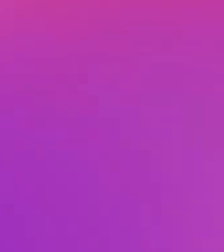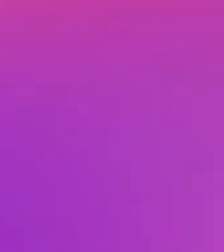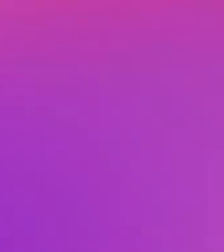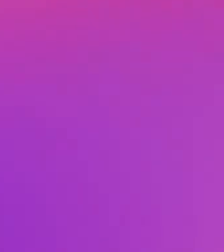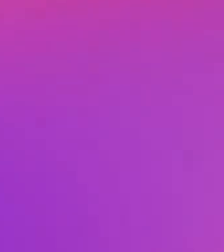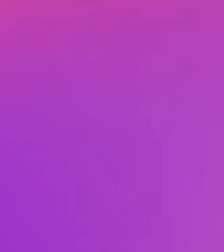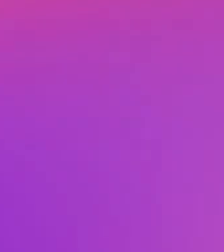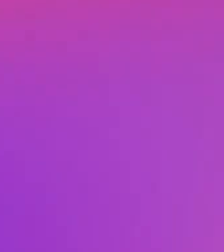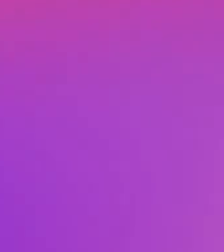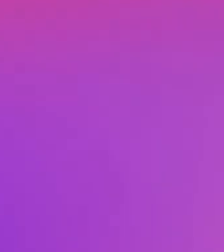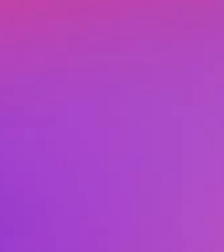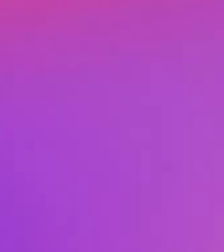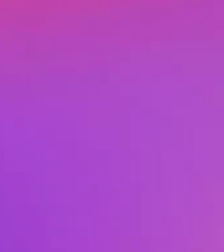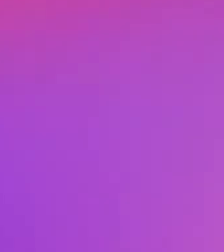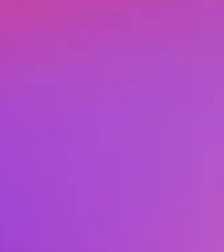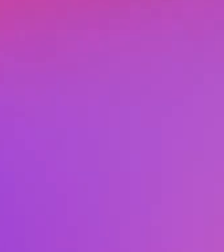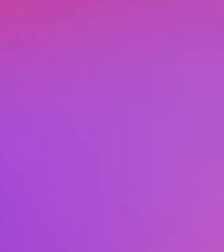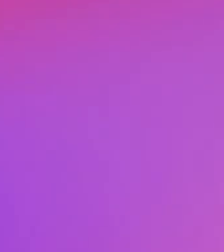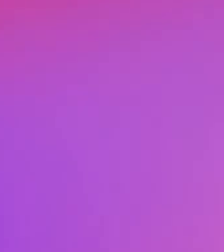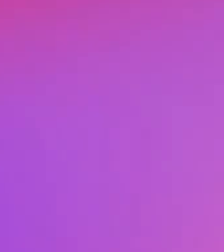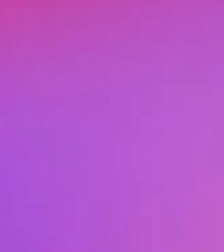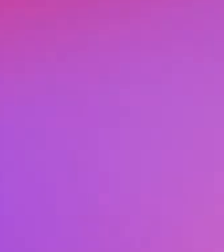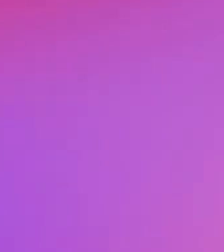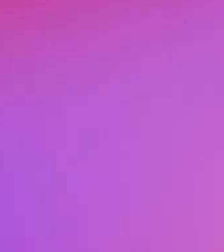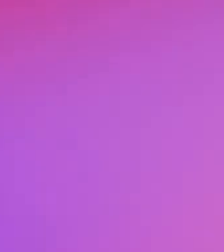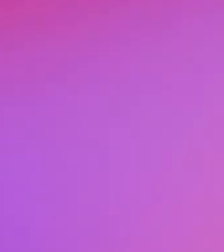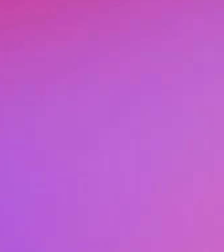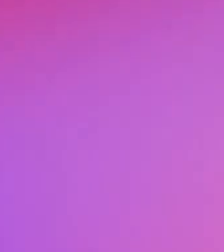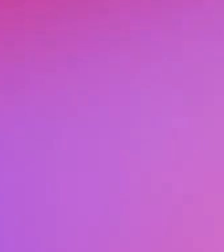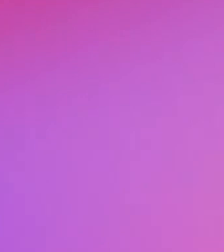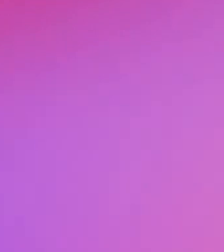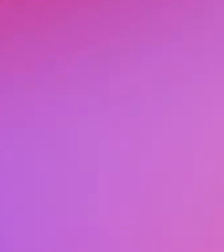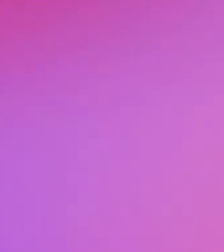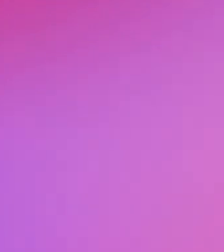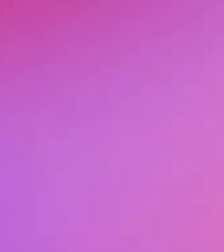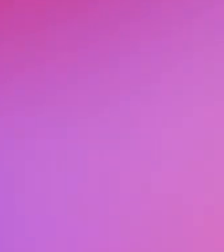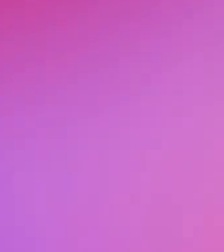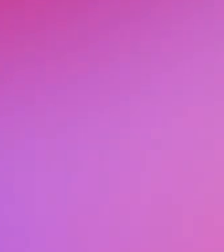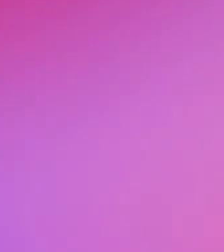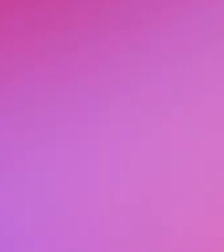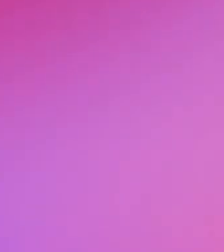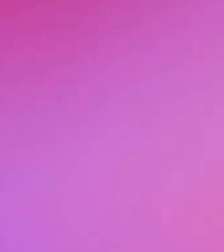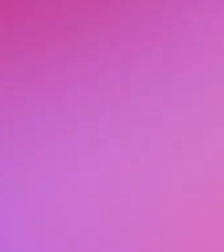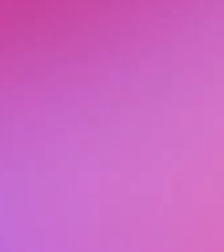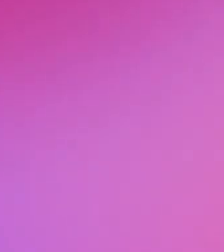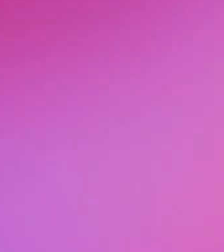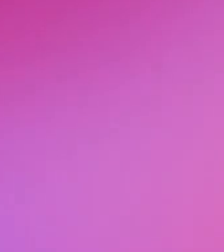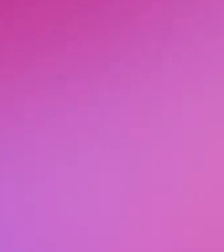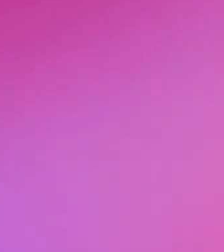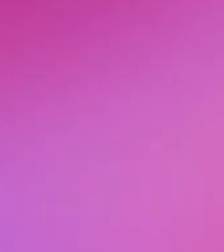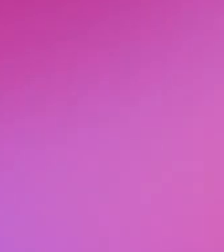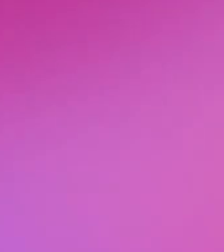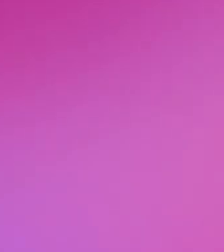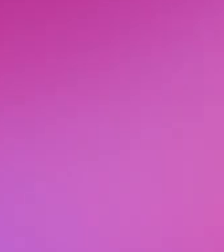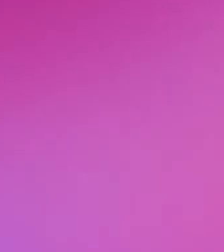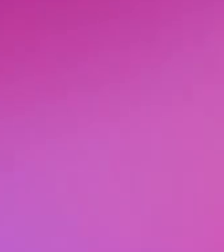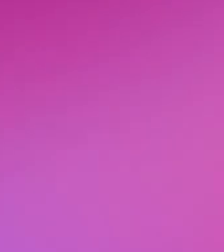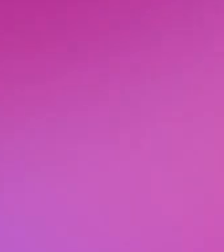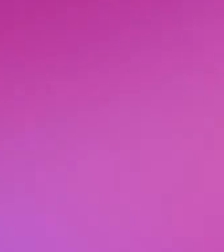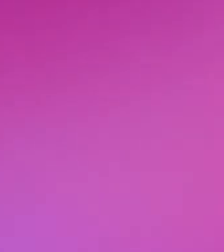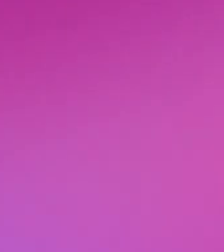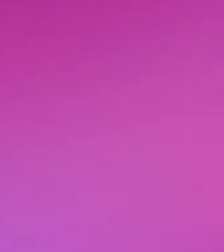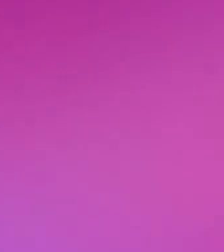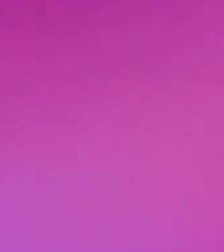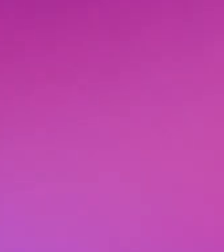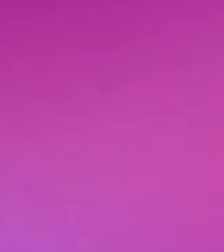nuevaescuelamexicana.cep.gov.mx y tripulantes.cep.gov.mx.